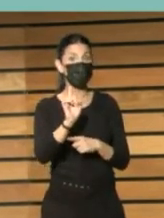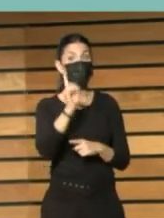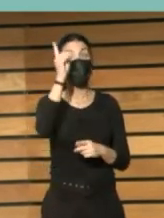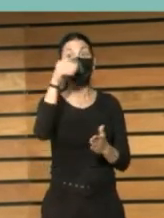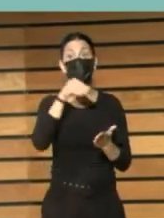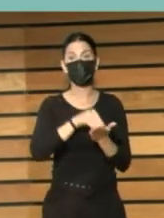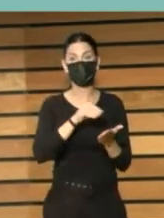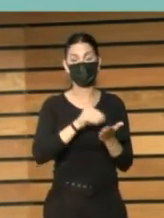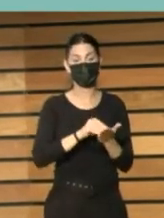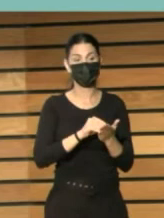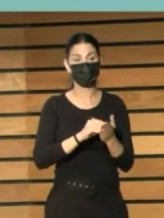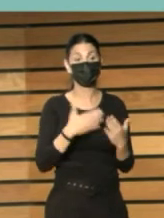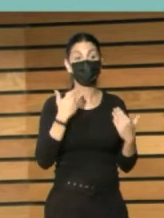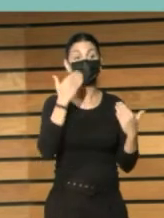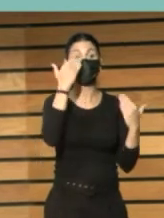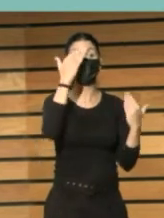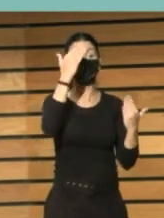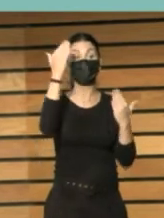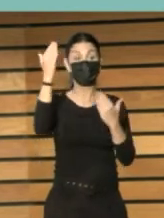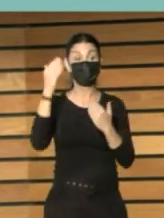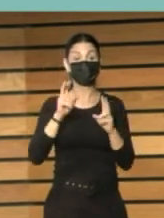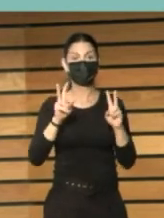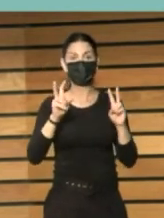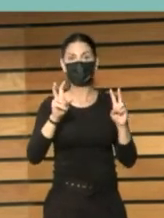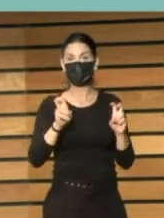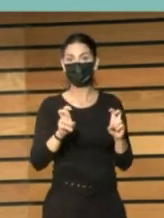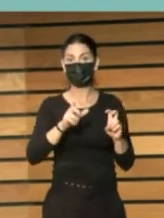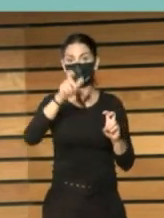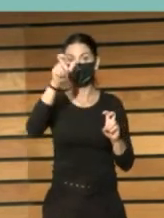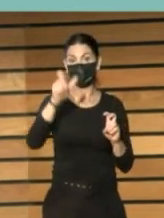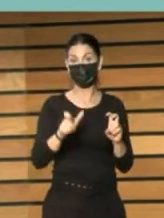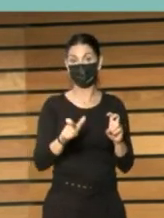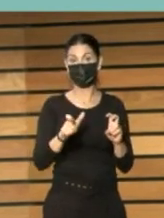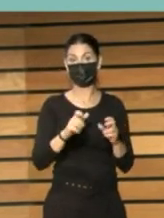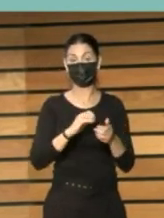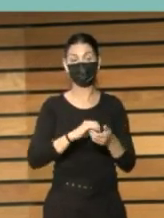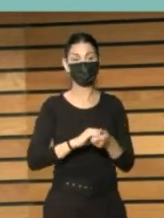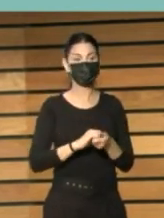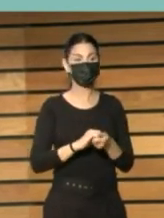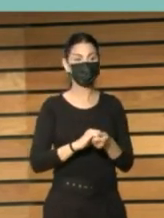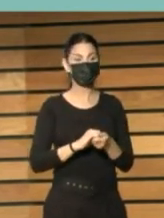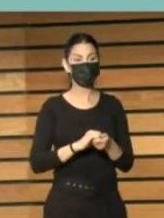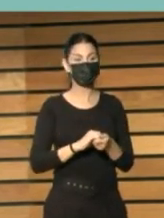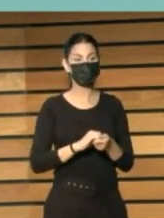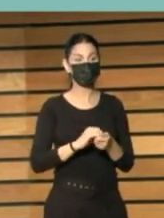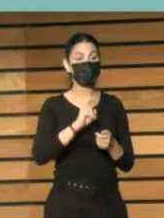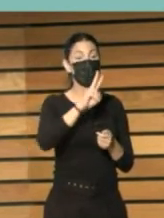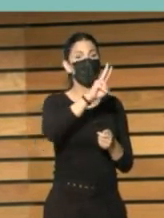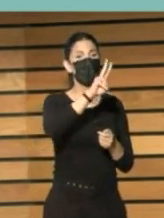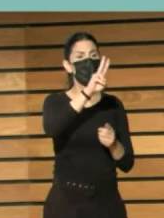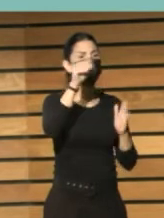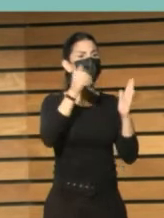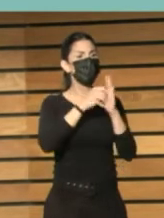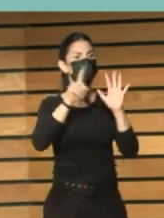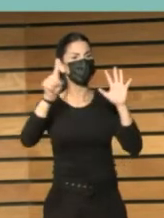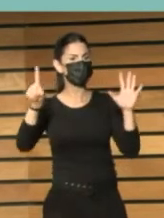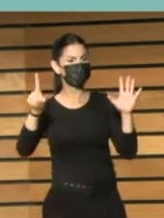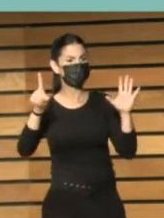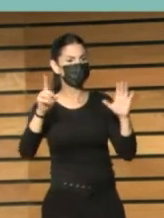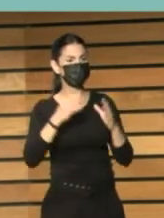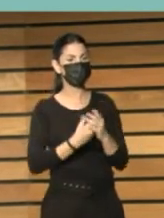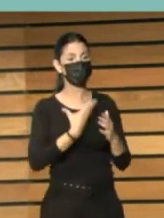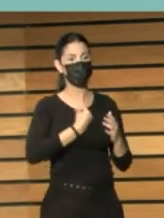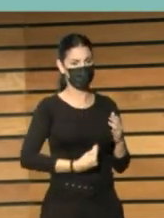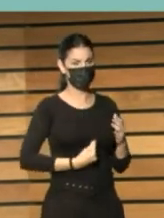Y en honor a quien tuvo la visión y el acierto de allá, 2006 Murcia, hacer una comunicación